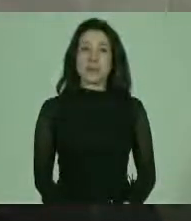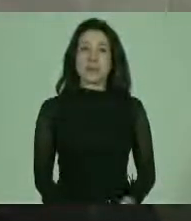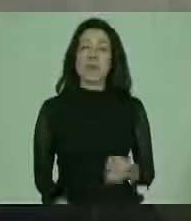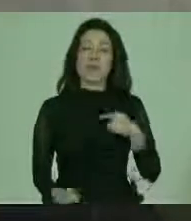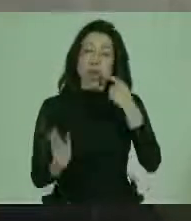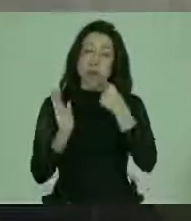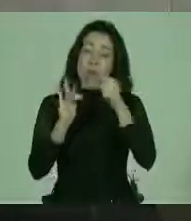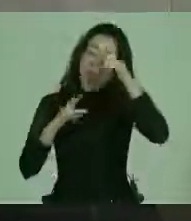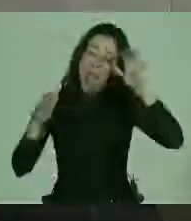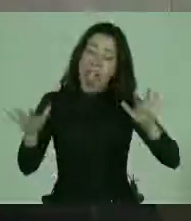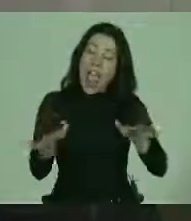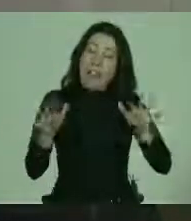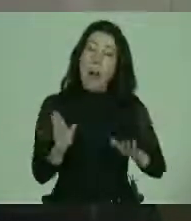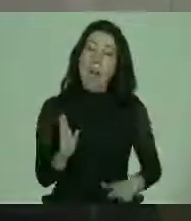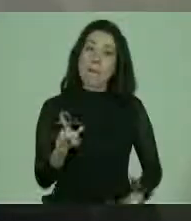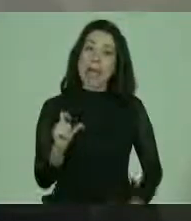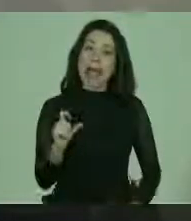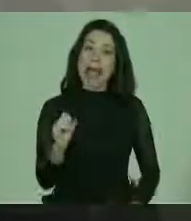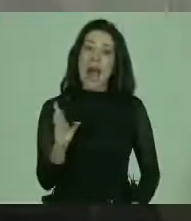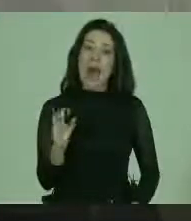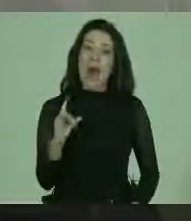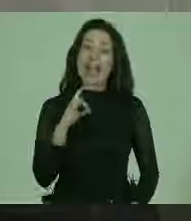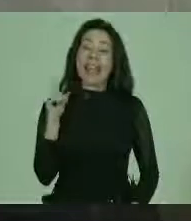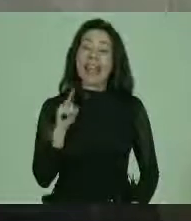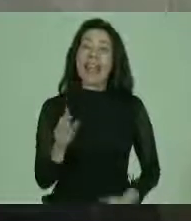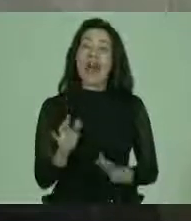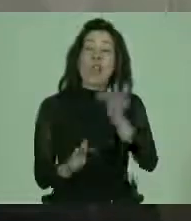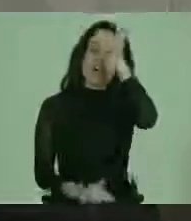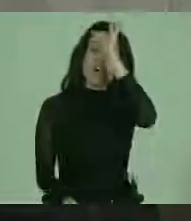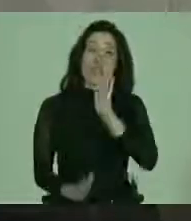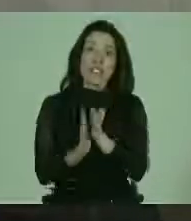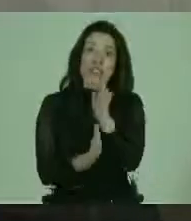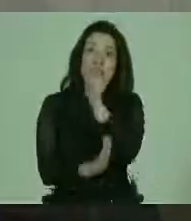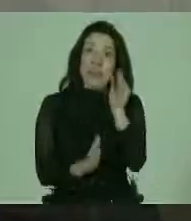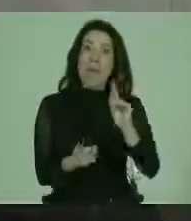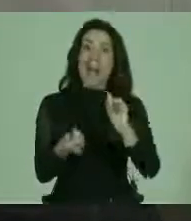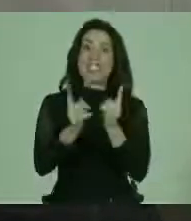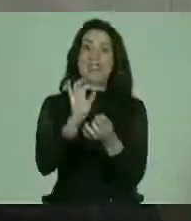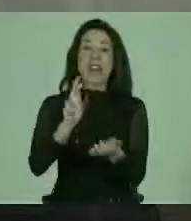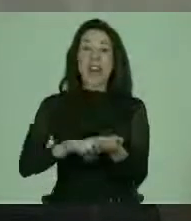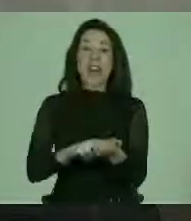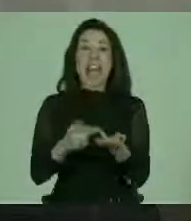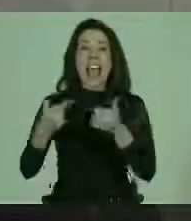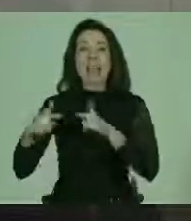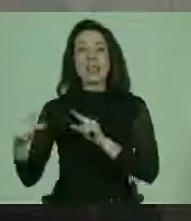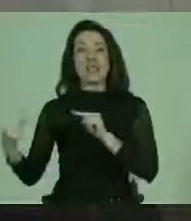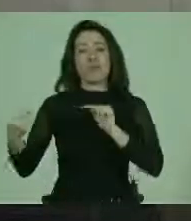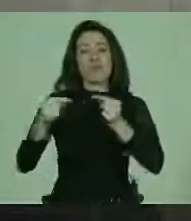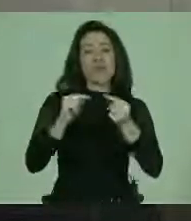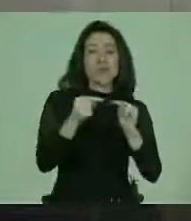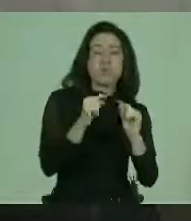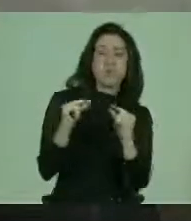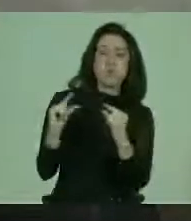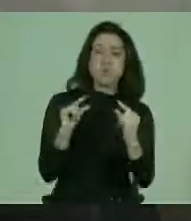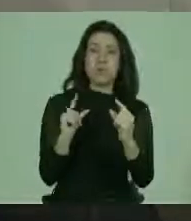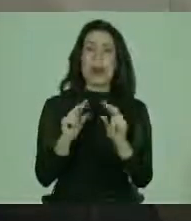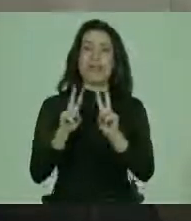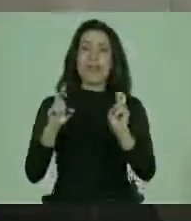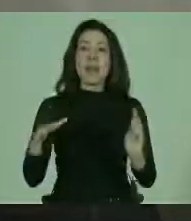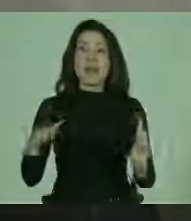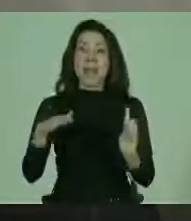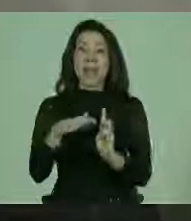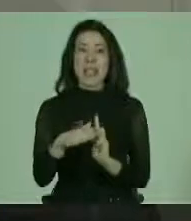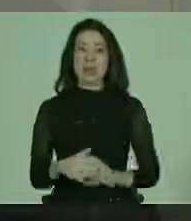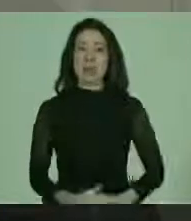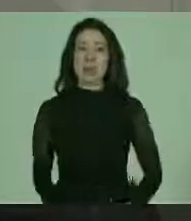Reconocer el esfuerzo también de Blanca Borque, funcionaria de la biblioteca, porque esto se materialice, sea un espacio de discusión en todo la inclusión.